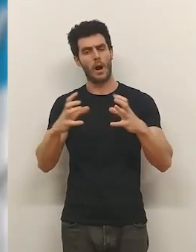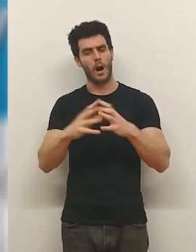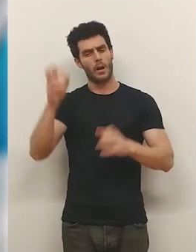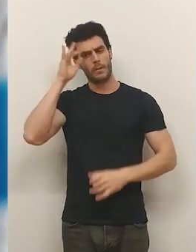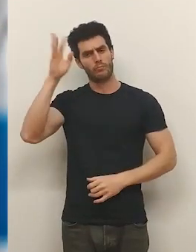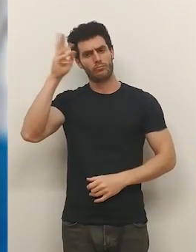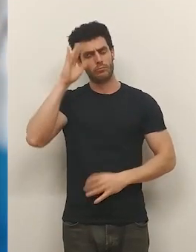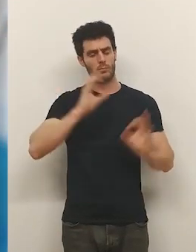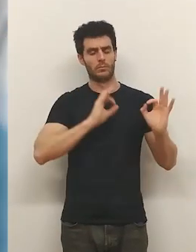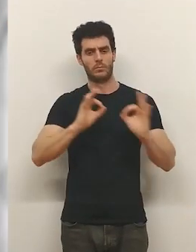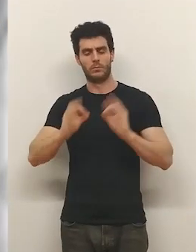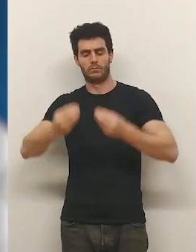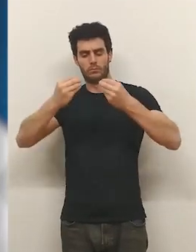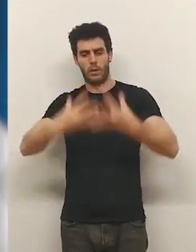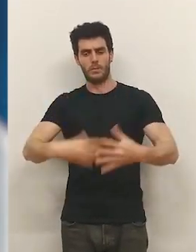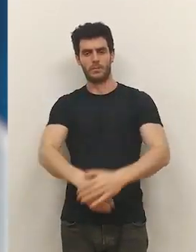mucha ilusión y preparado.